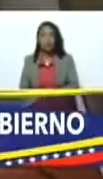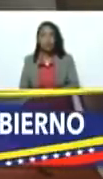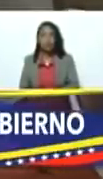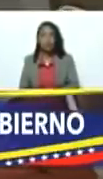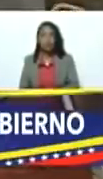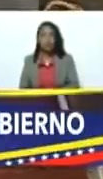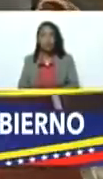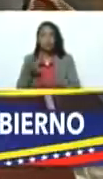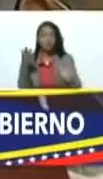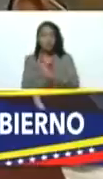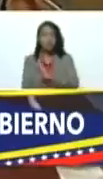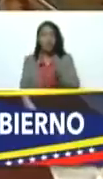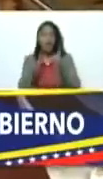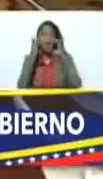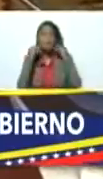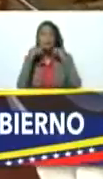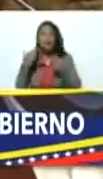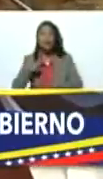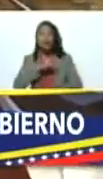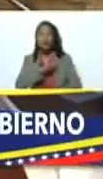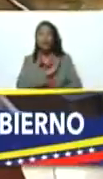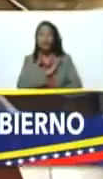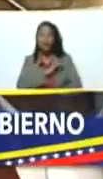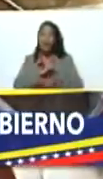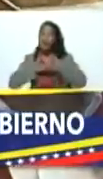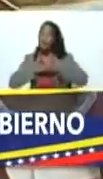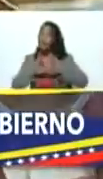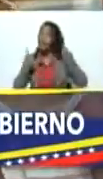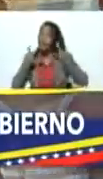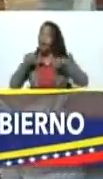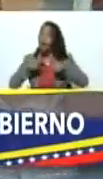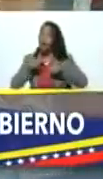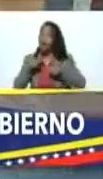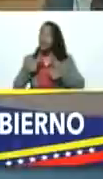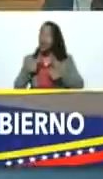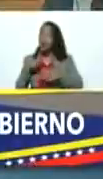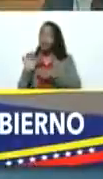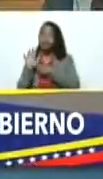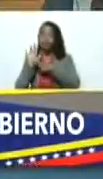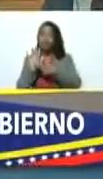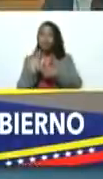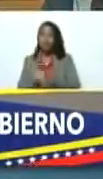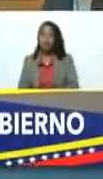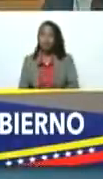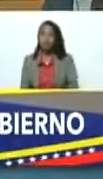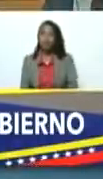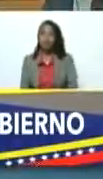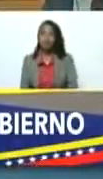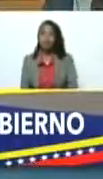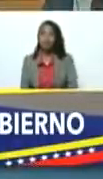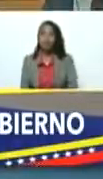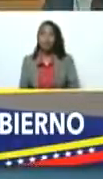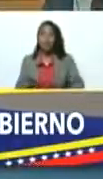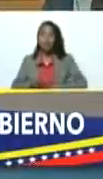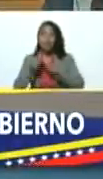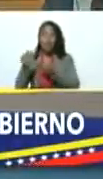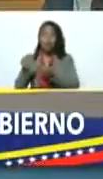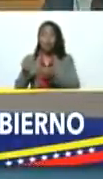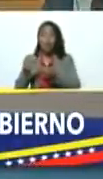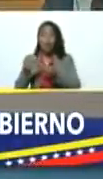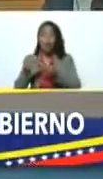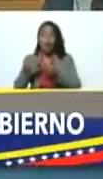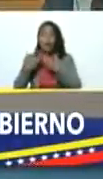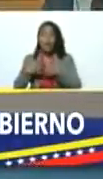sobre una experiencia que tuvimos nosotros muy diferente a esta que estoy refiriendo de que se le entregaron empresas a